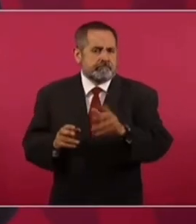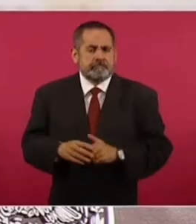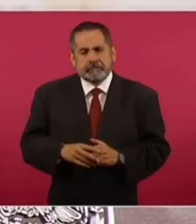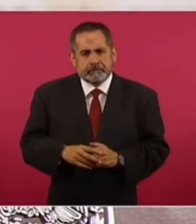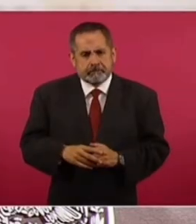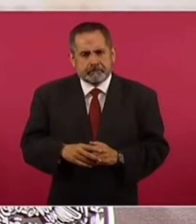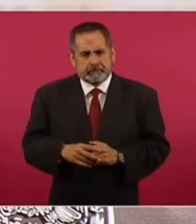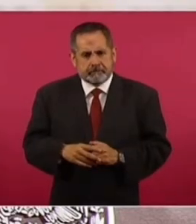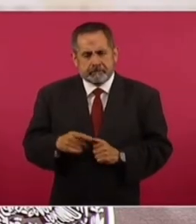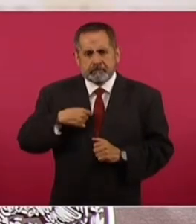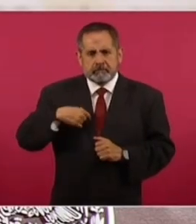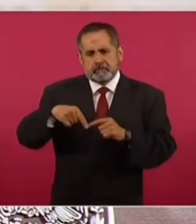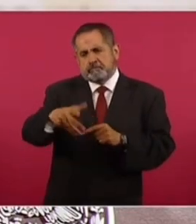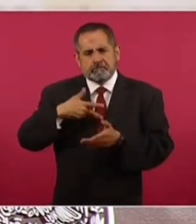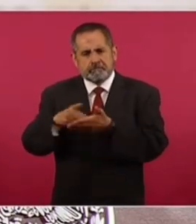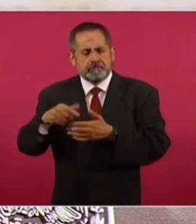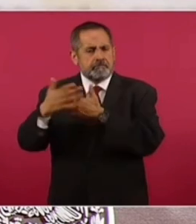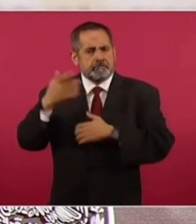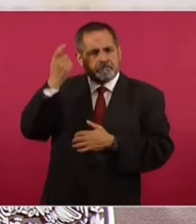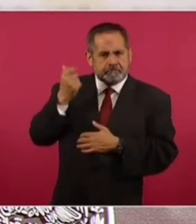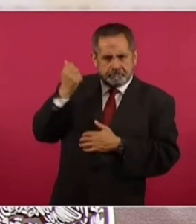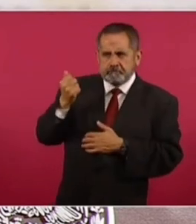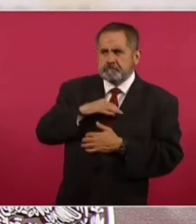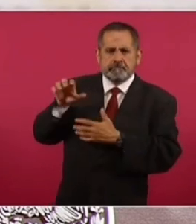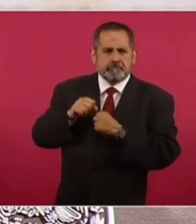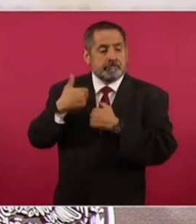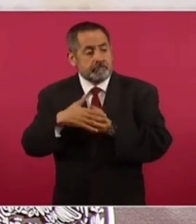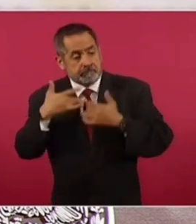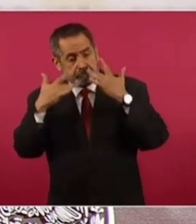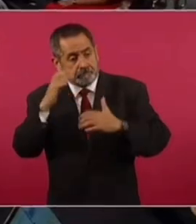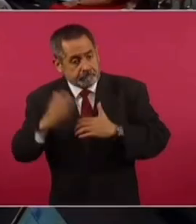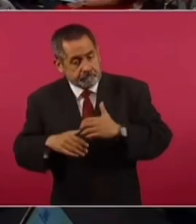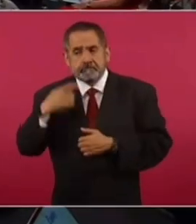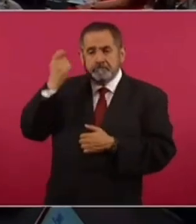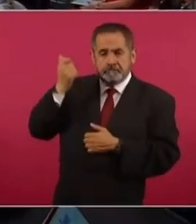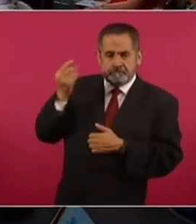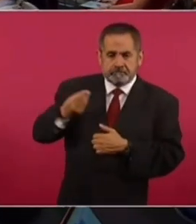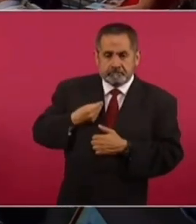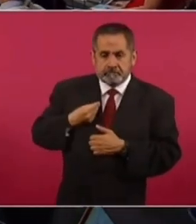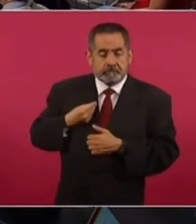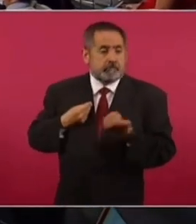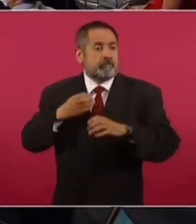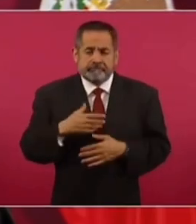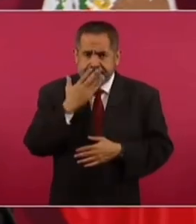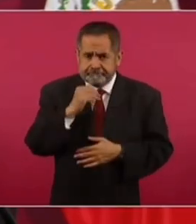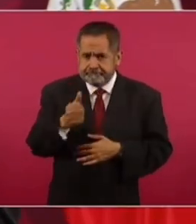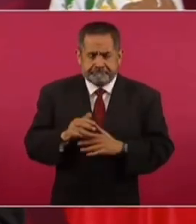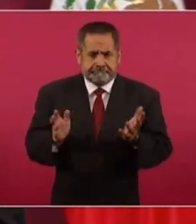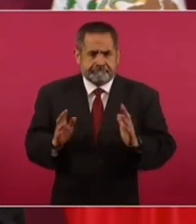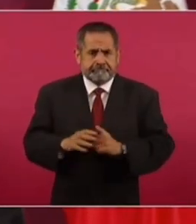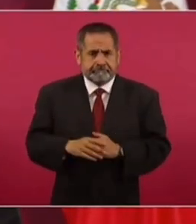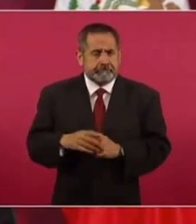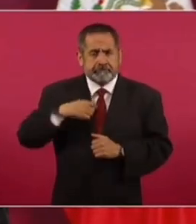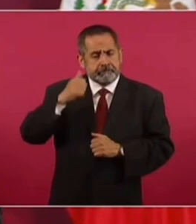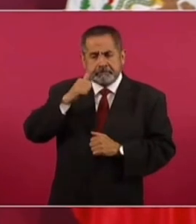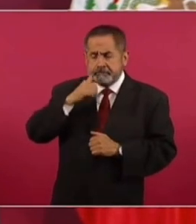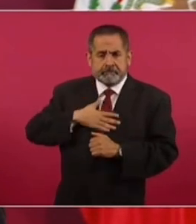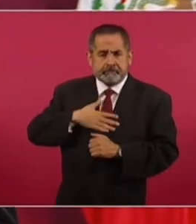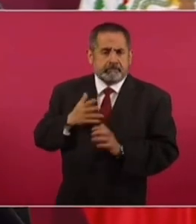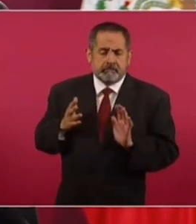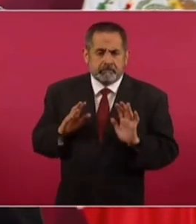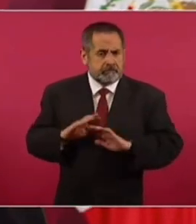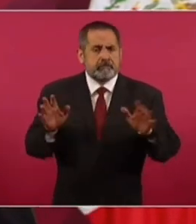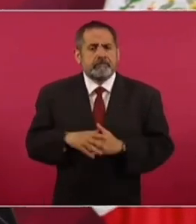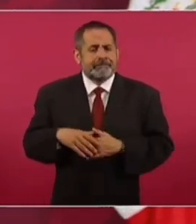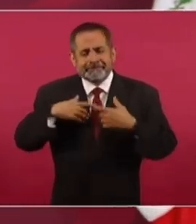voy a tener derecho a una pensión cuando me retire, y no tengo bienes materiales. Yo siempre he